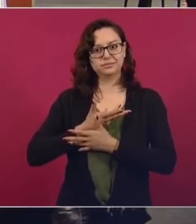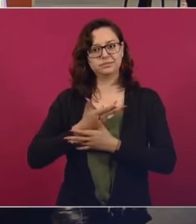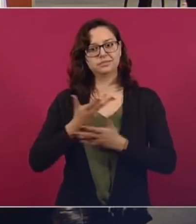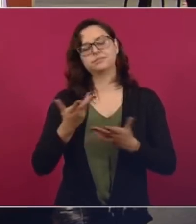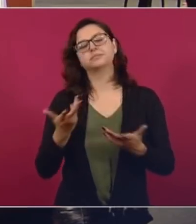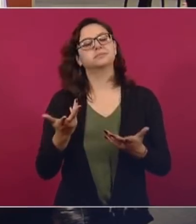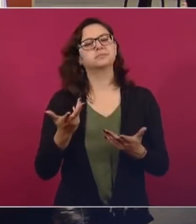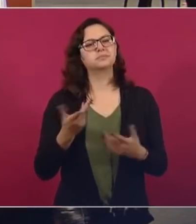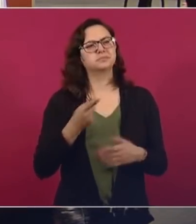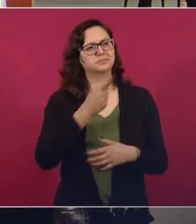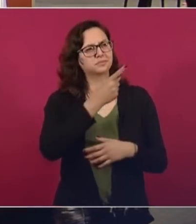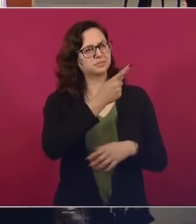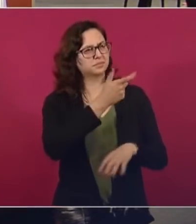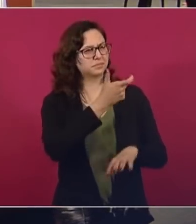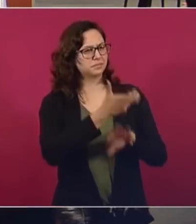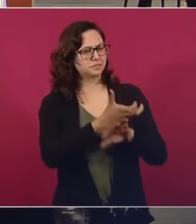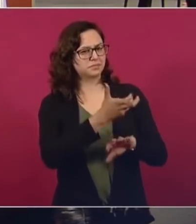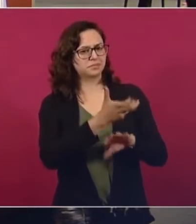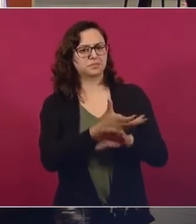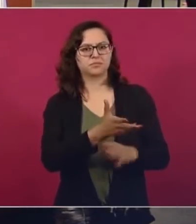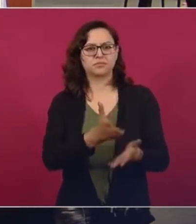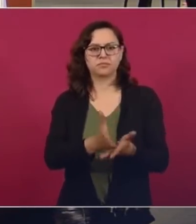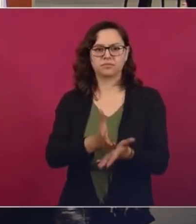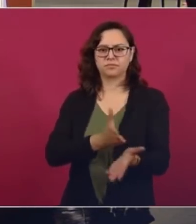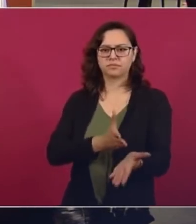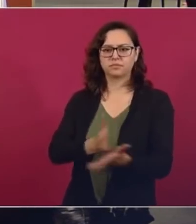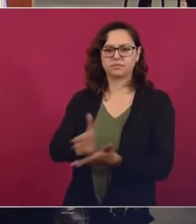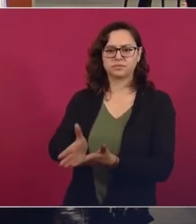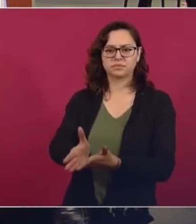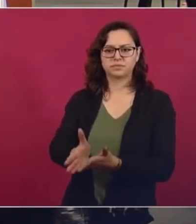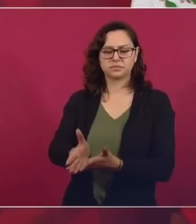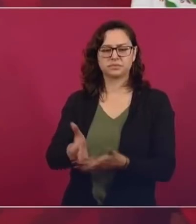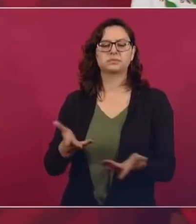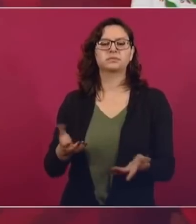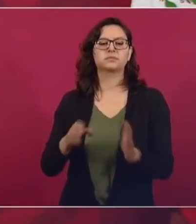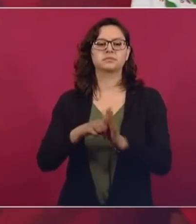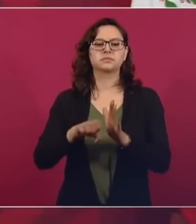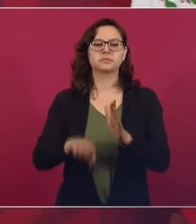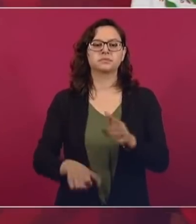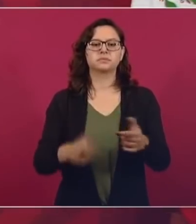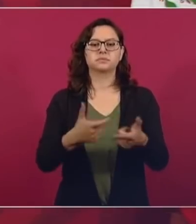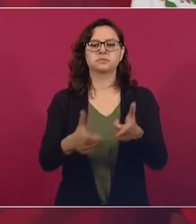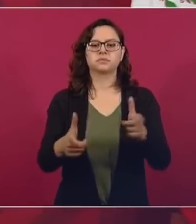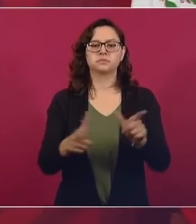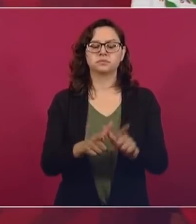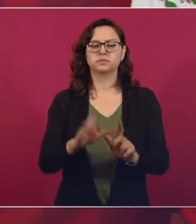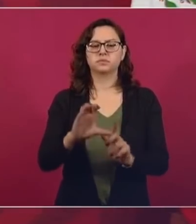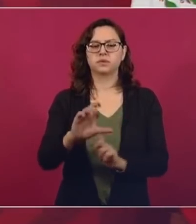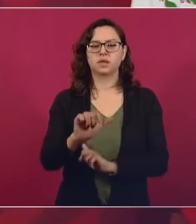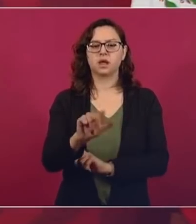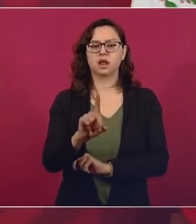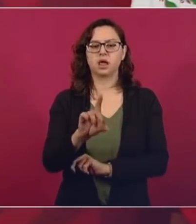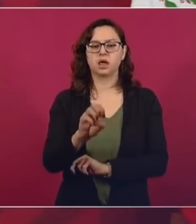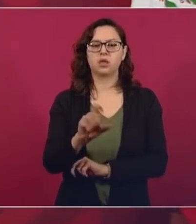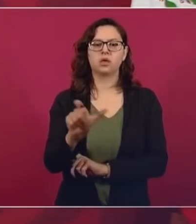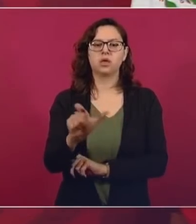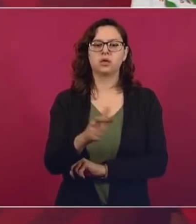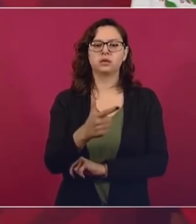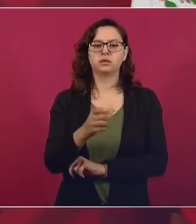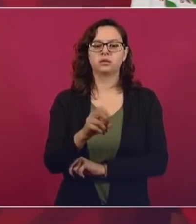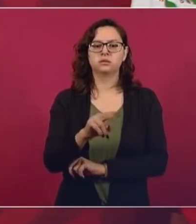a nosotros, como el grupo de Claudio X. González y